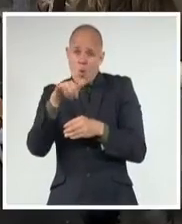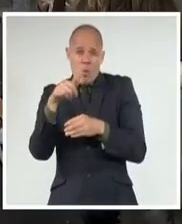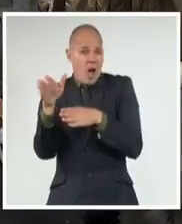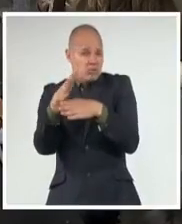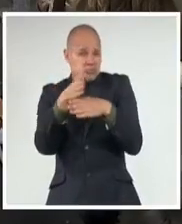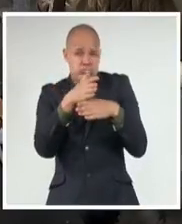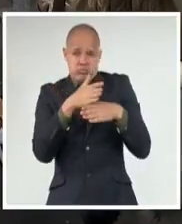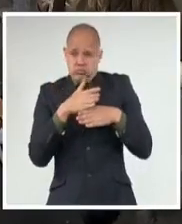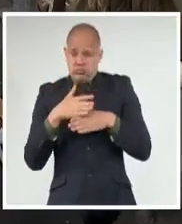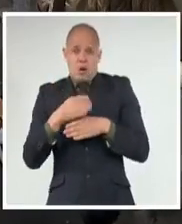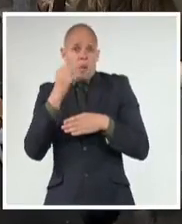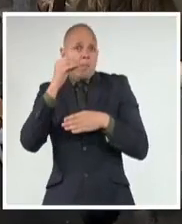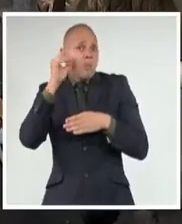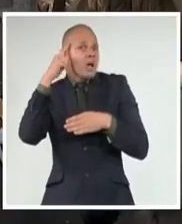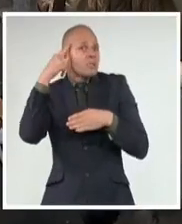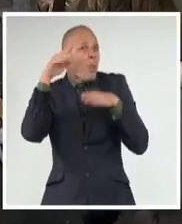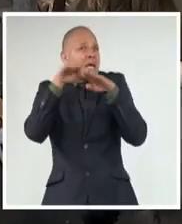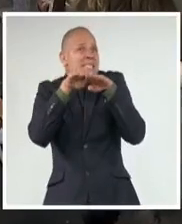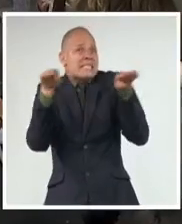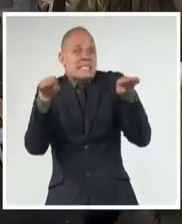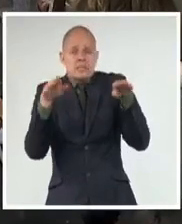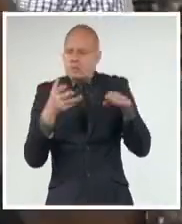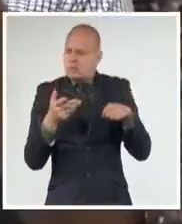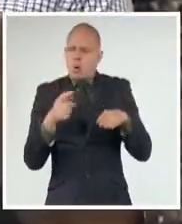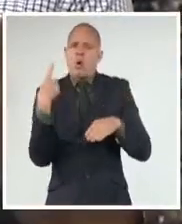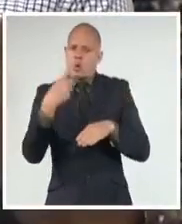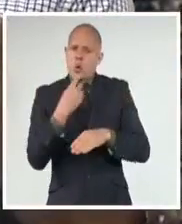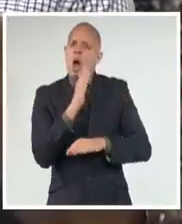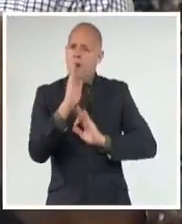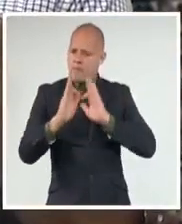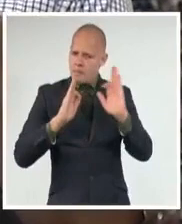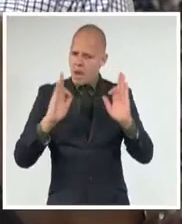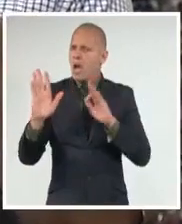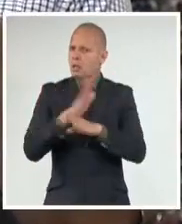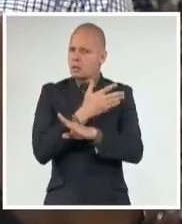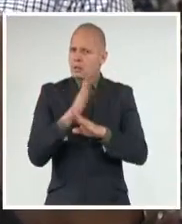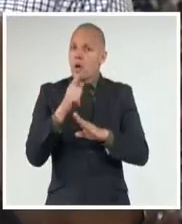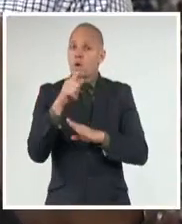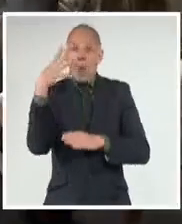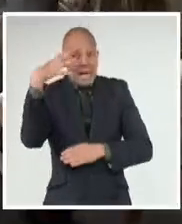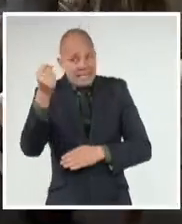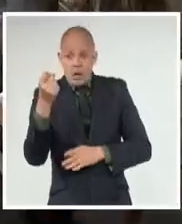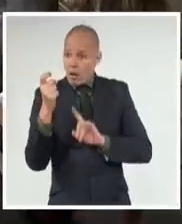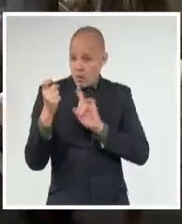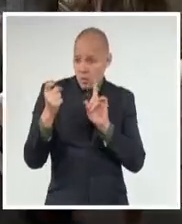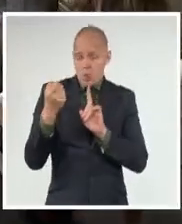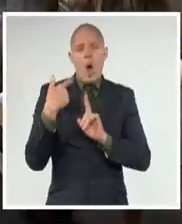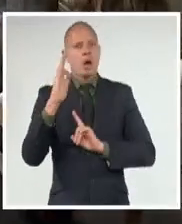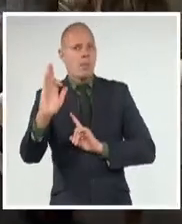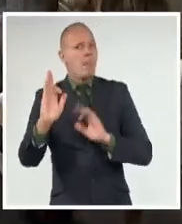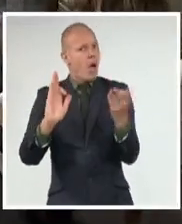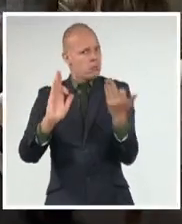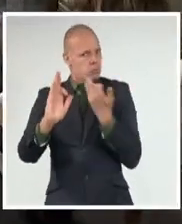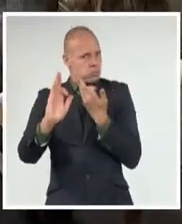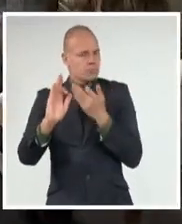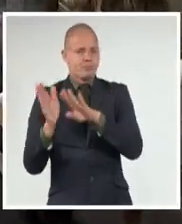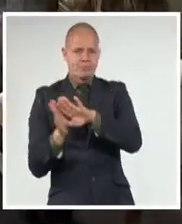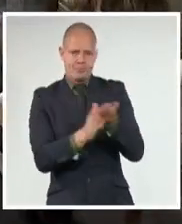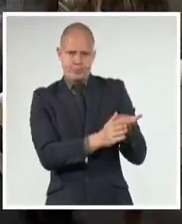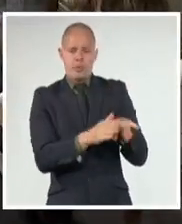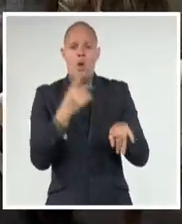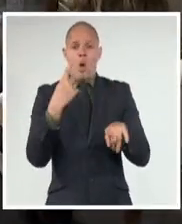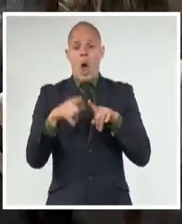nueva Cuba tenemos que abrazar esa diversidad. Sobre trabas y burocracias que impiden la entrada ágil al país de medicamentos y otros